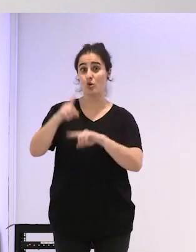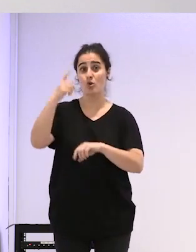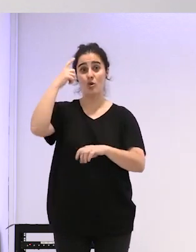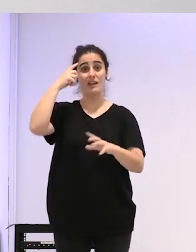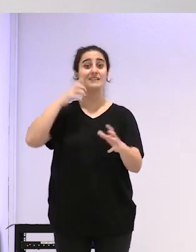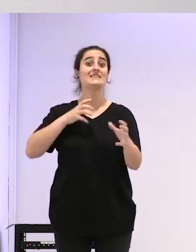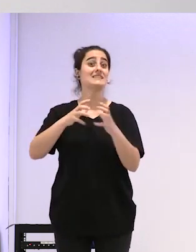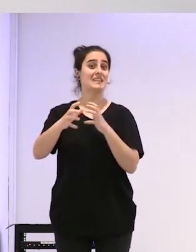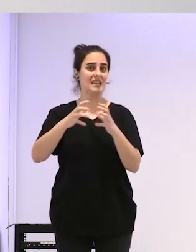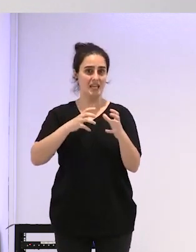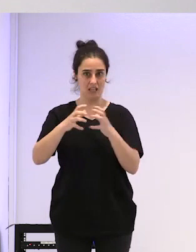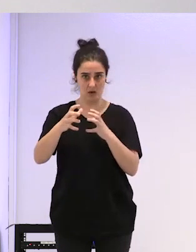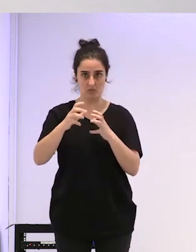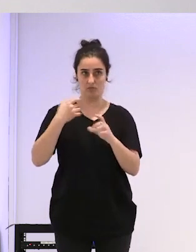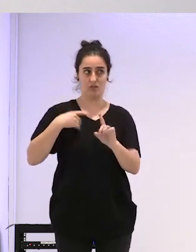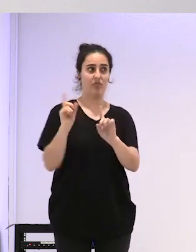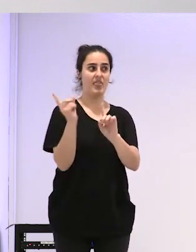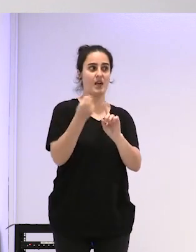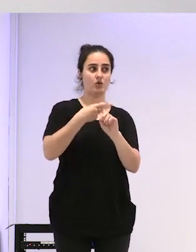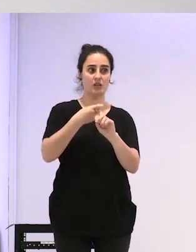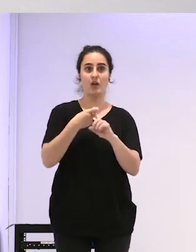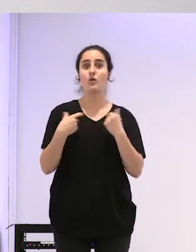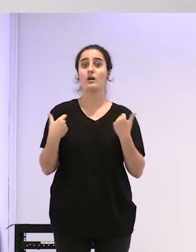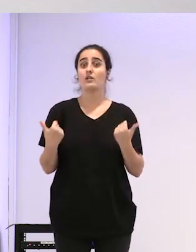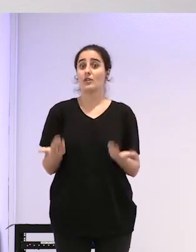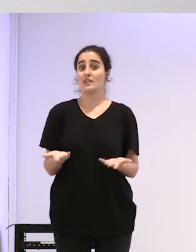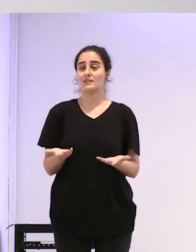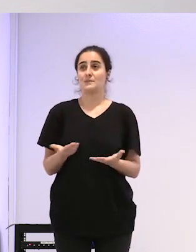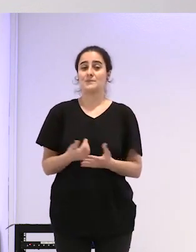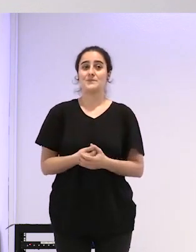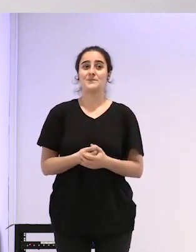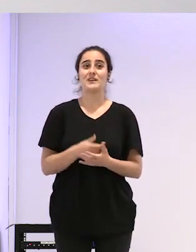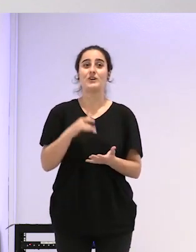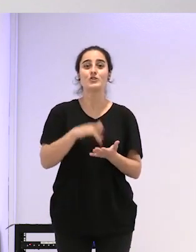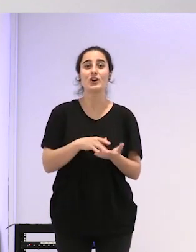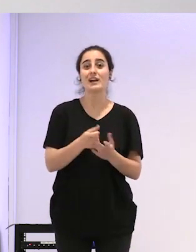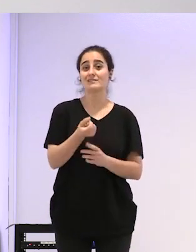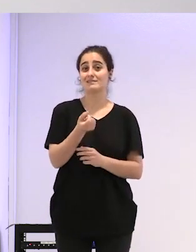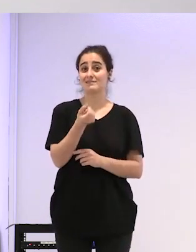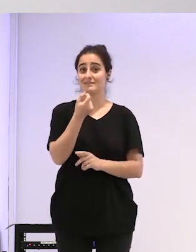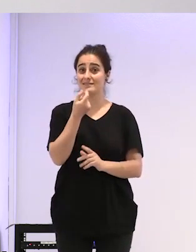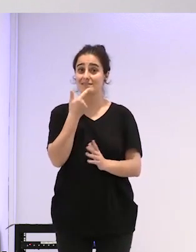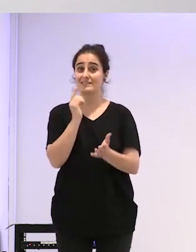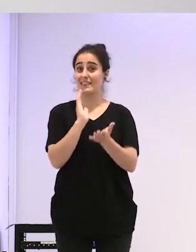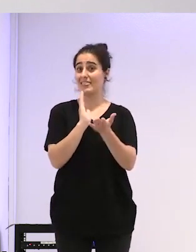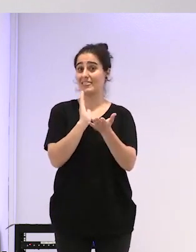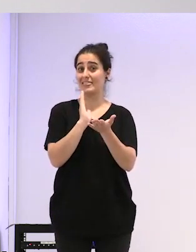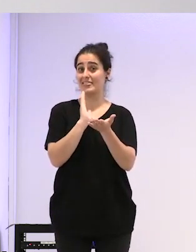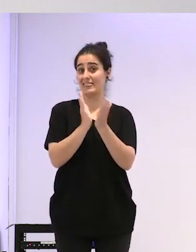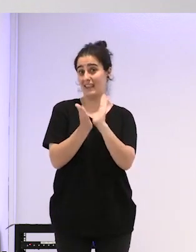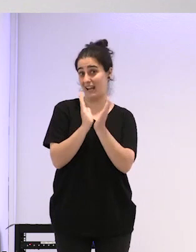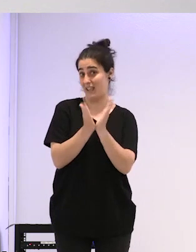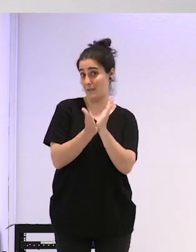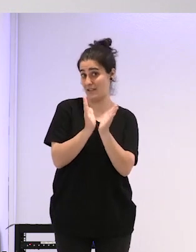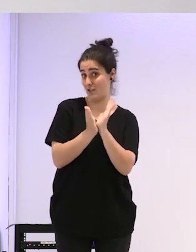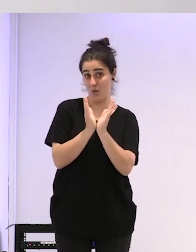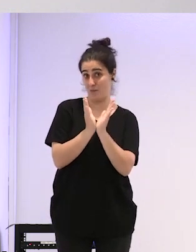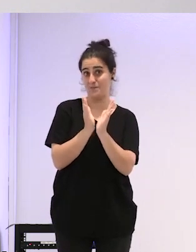psiquiátrico diagnosticado entonces claro como parte del tratamiento es parte del del